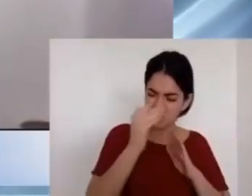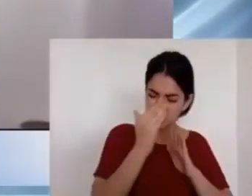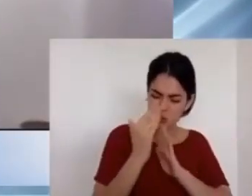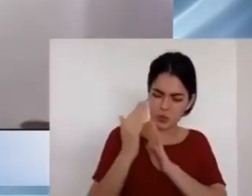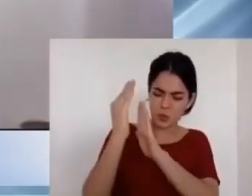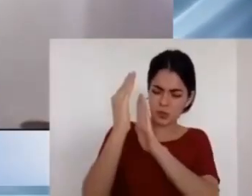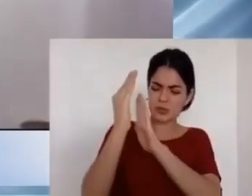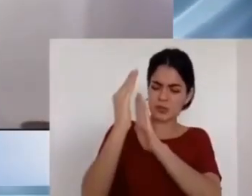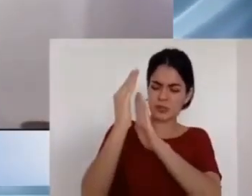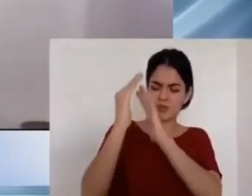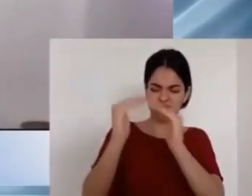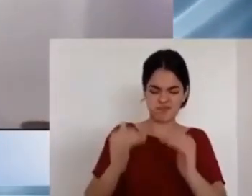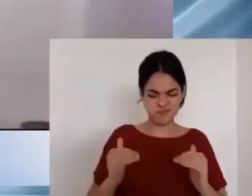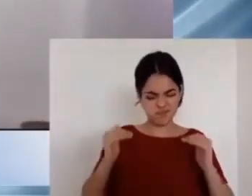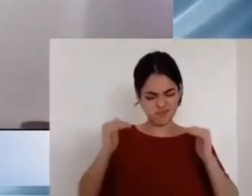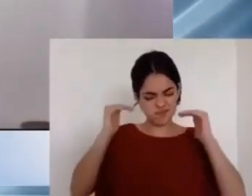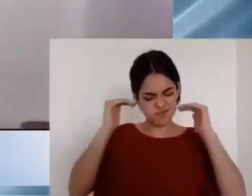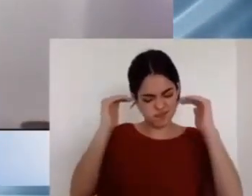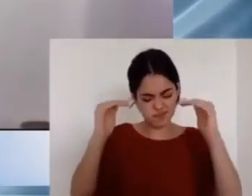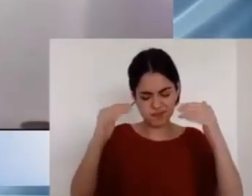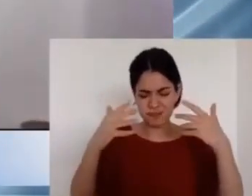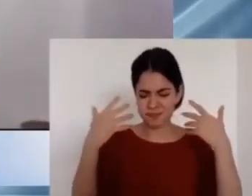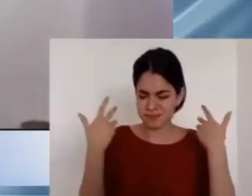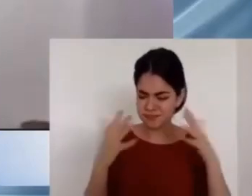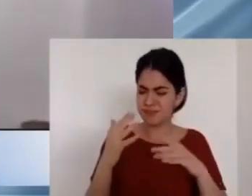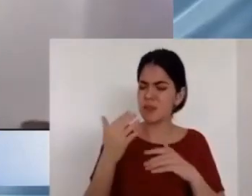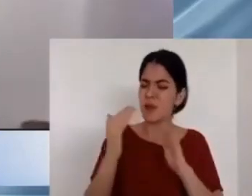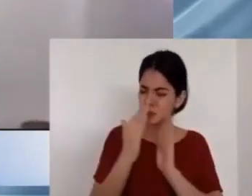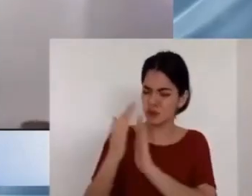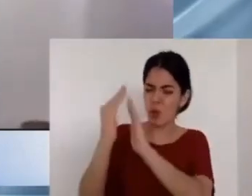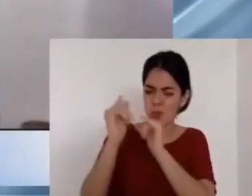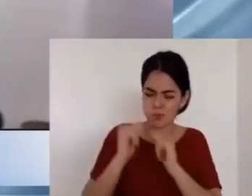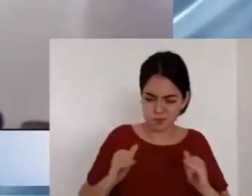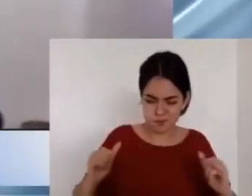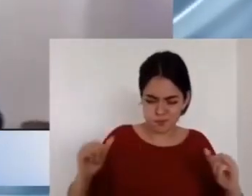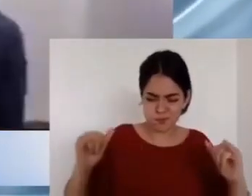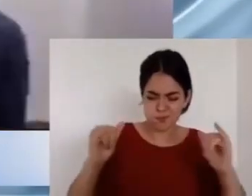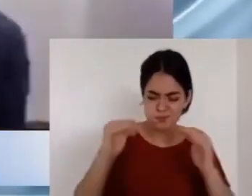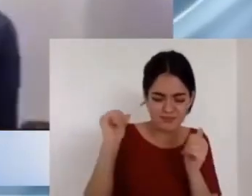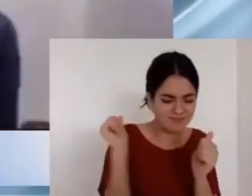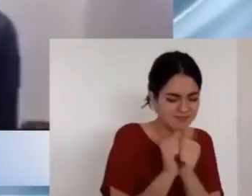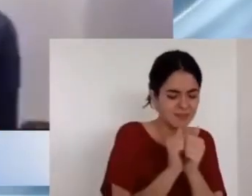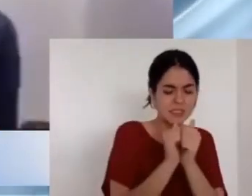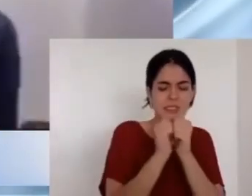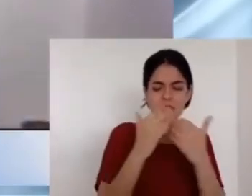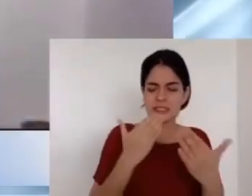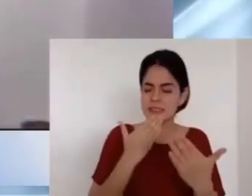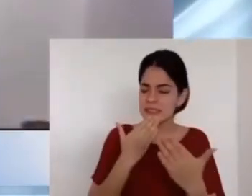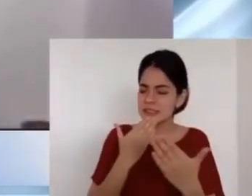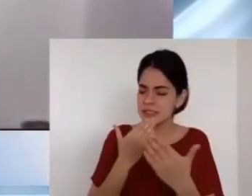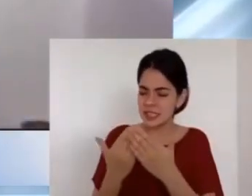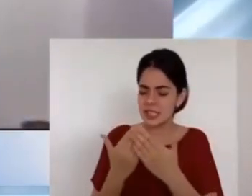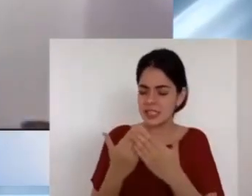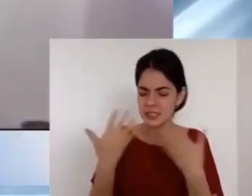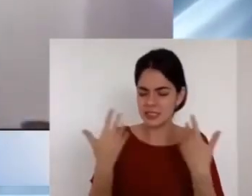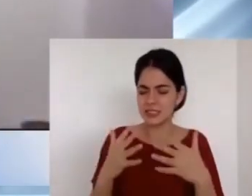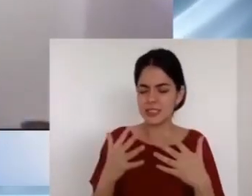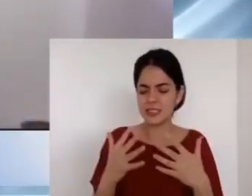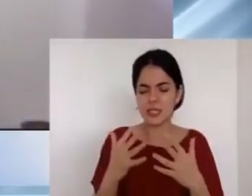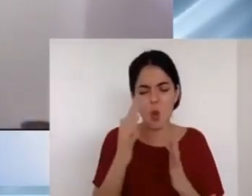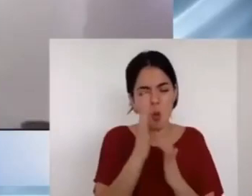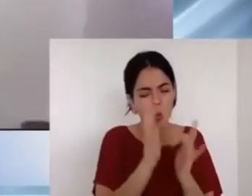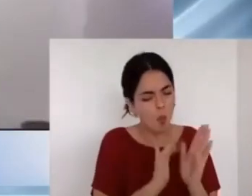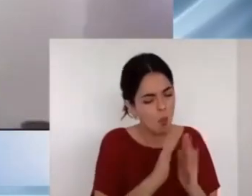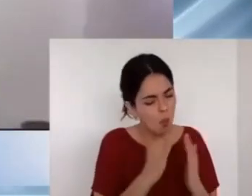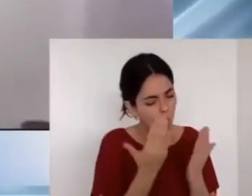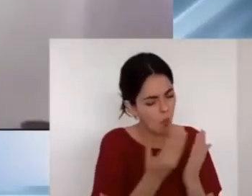encontremos. Tú estás ahí con nosotros. Honramos tu palabra. Esperamos que